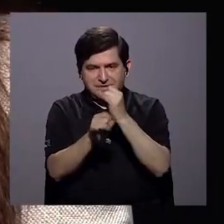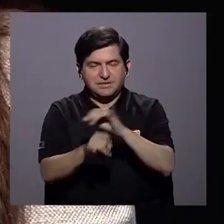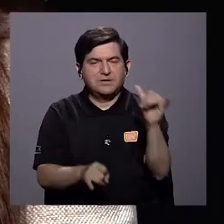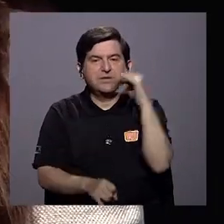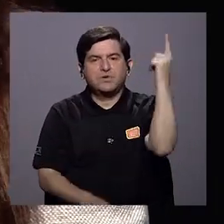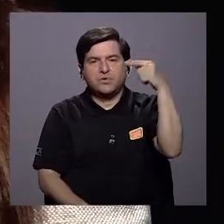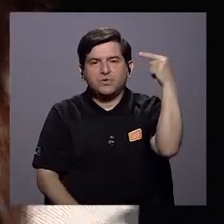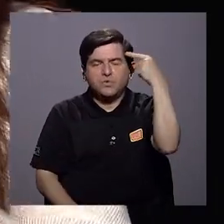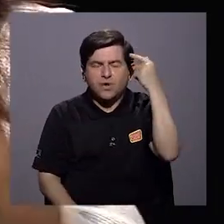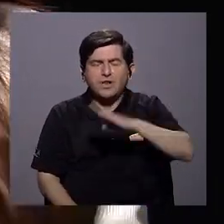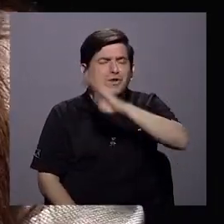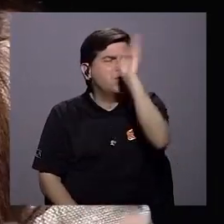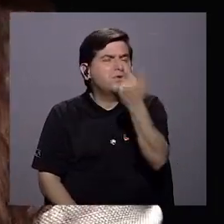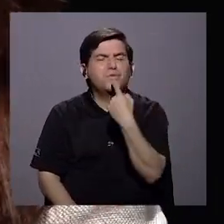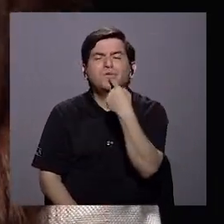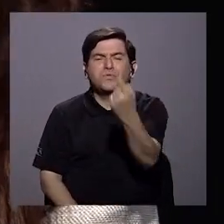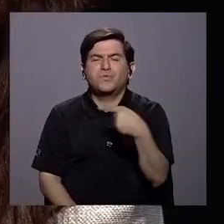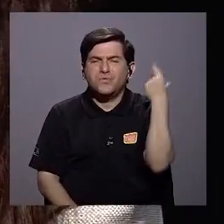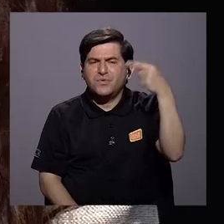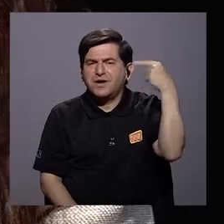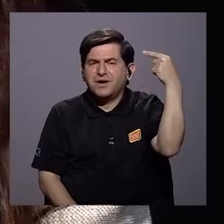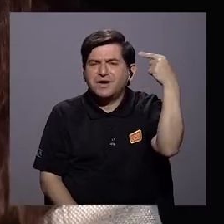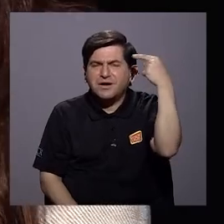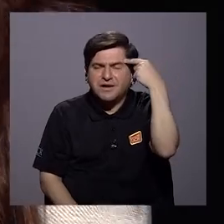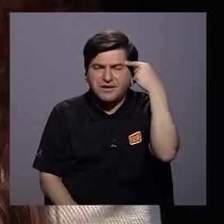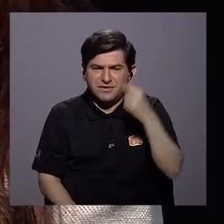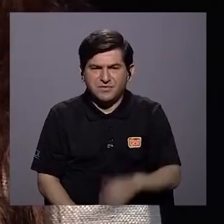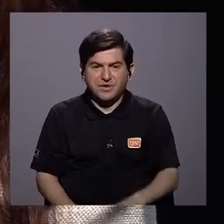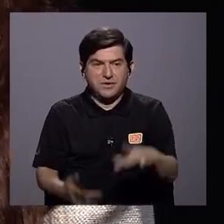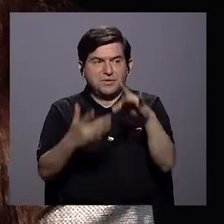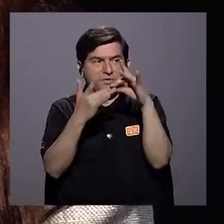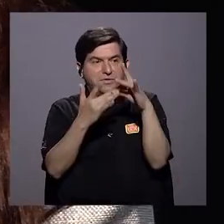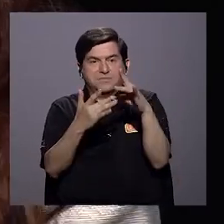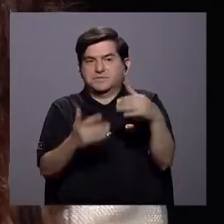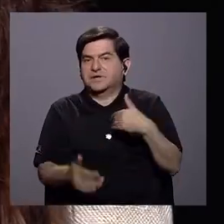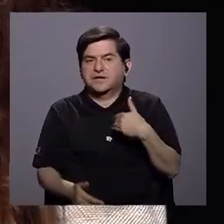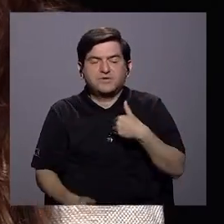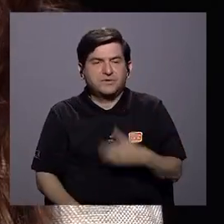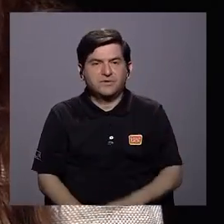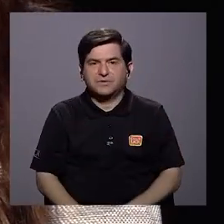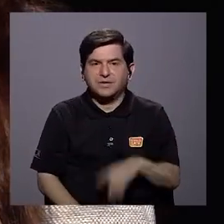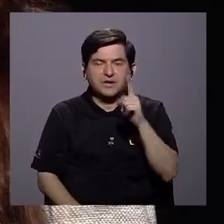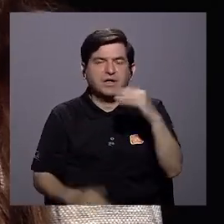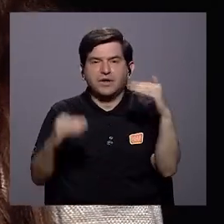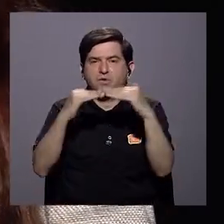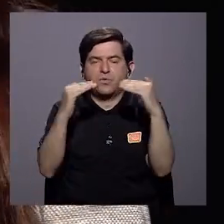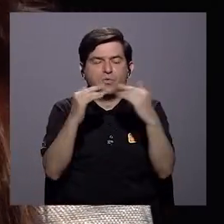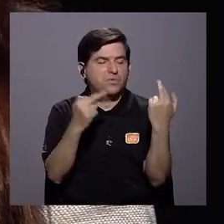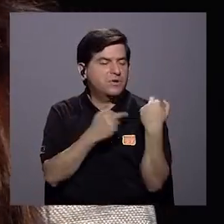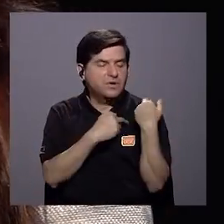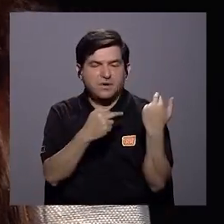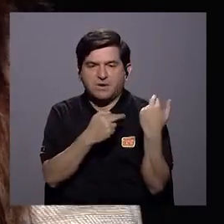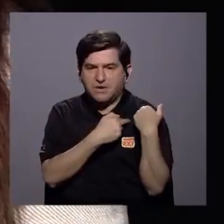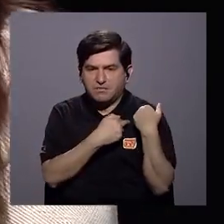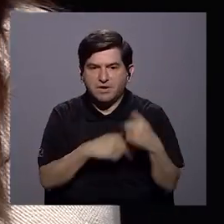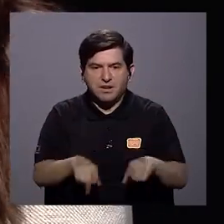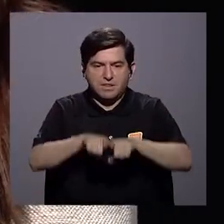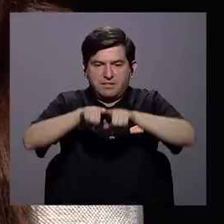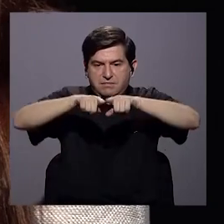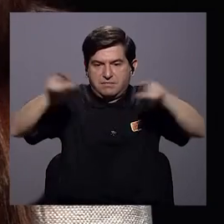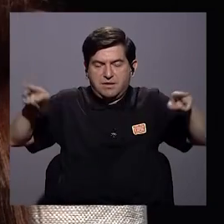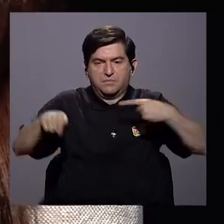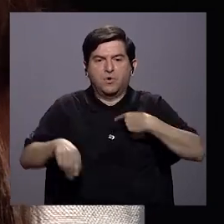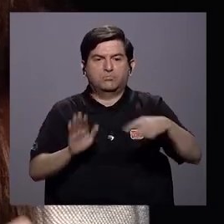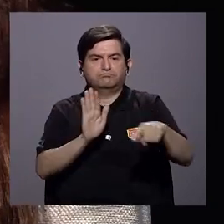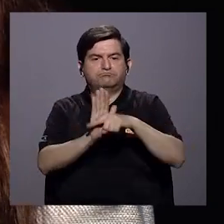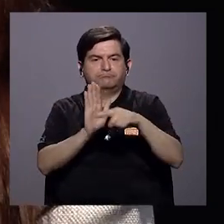supuesto también al gobierno, jamás diría que los gobiernos, y el gobierno en particular, no tenga algún nivel de responsabilidad y que tampoco